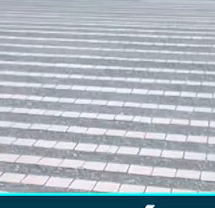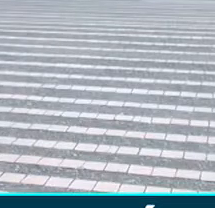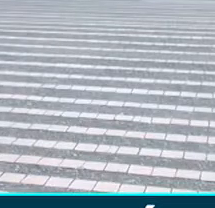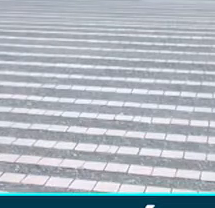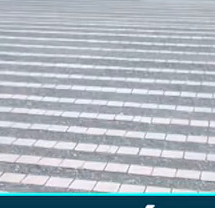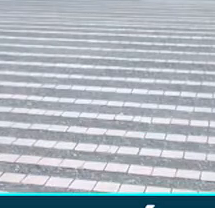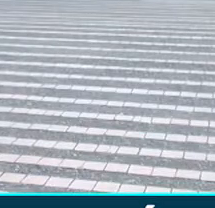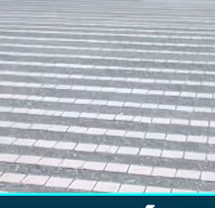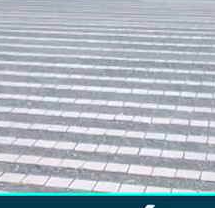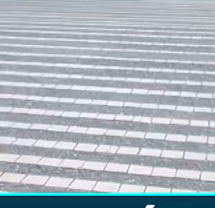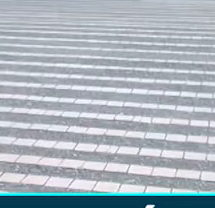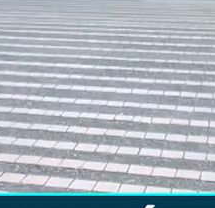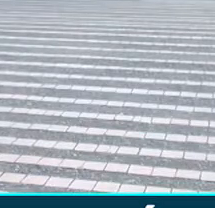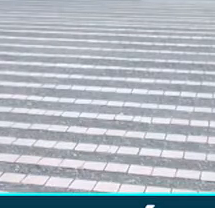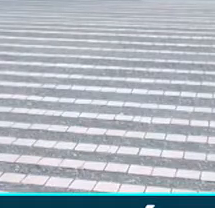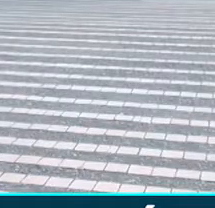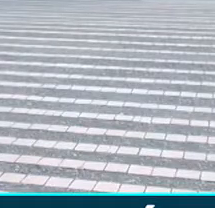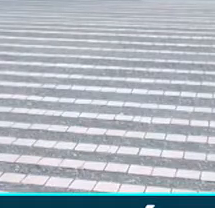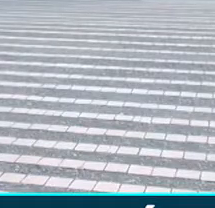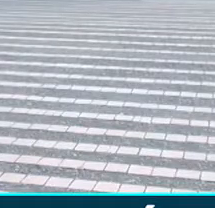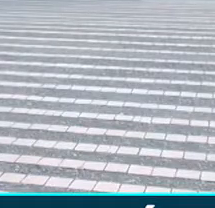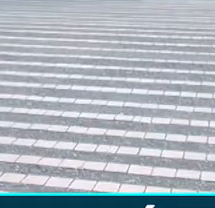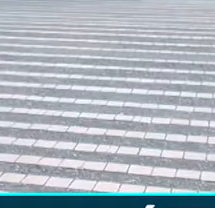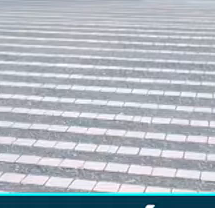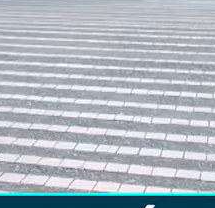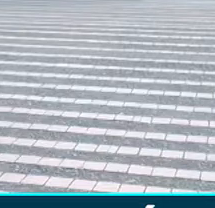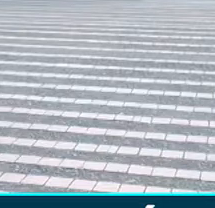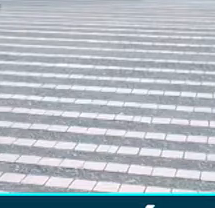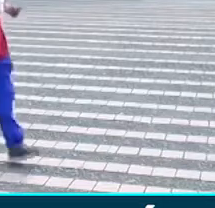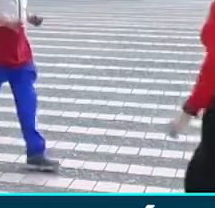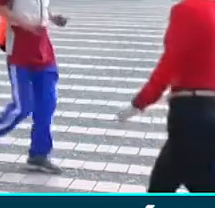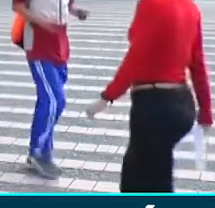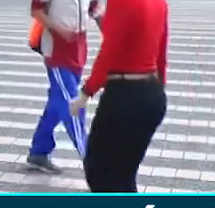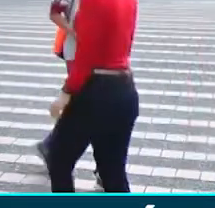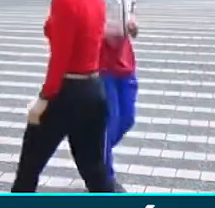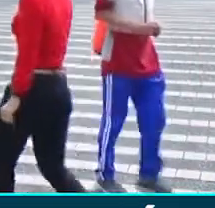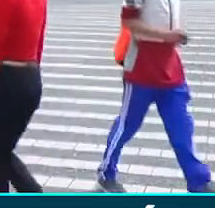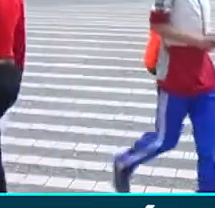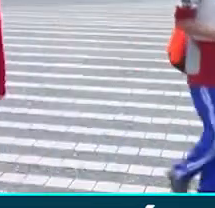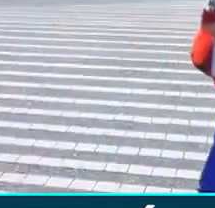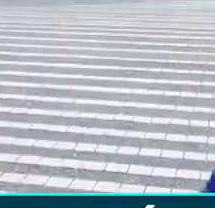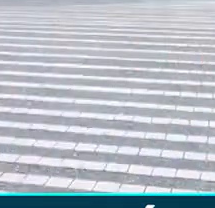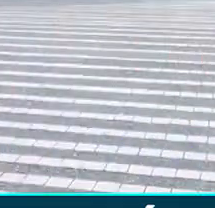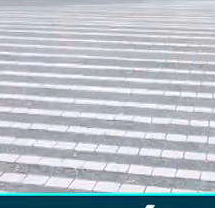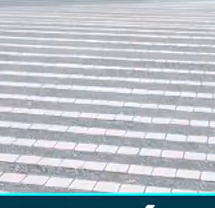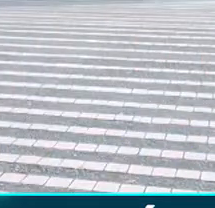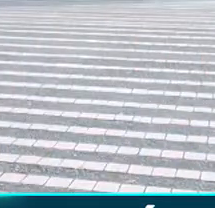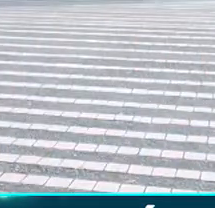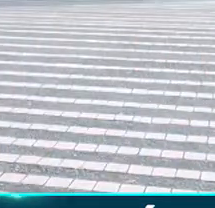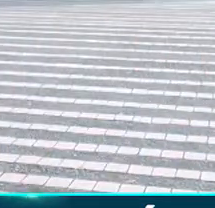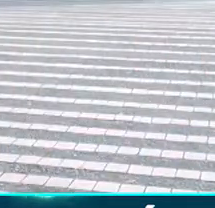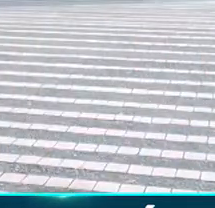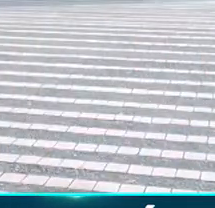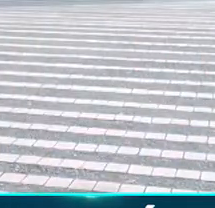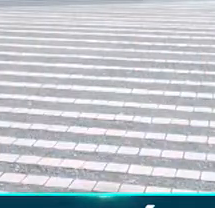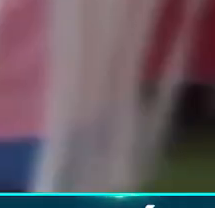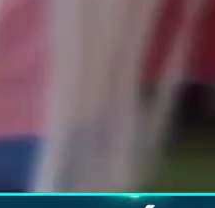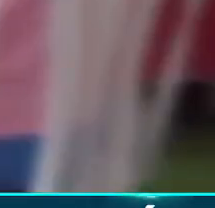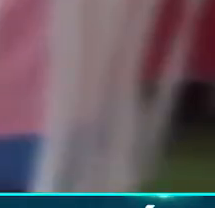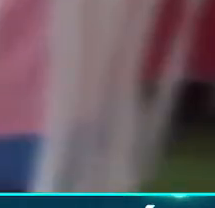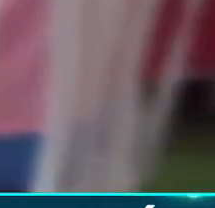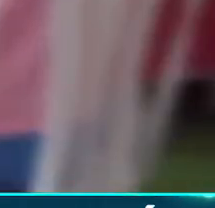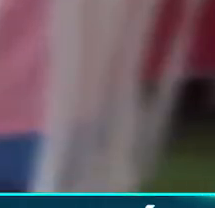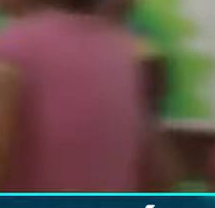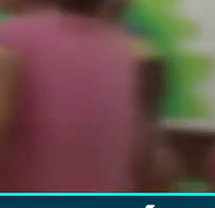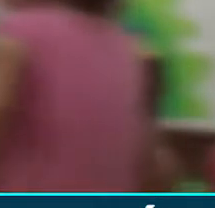Manizales, no conocen los diferentes programas, no conocen el territorio y esto pues colocará entre dicho el buen desarrollo y la calidad del servicio.